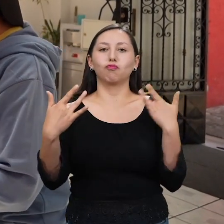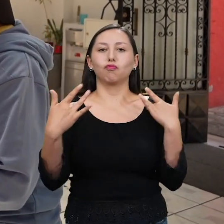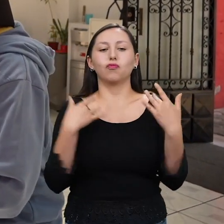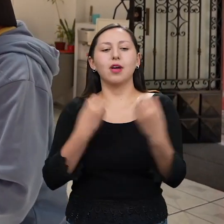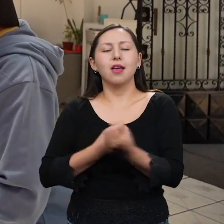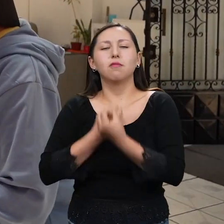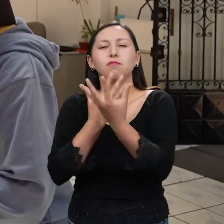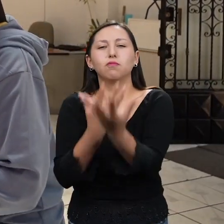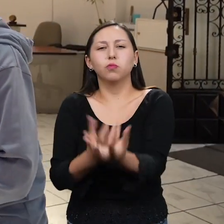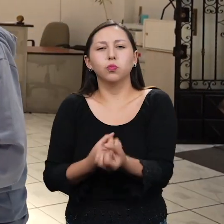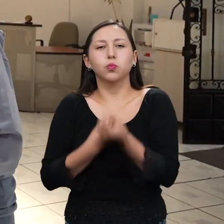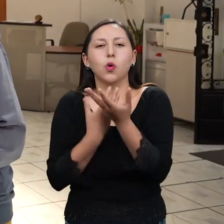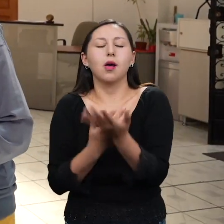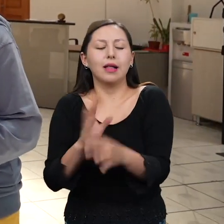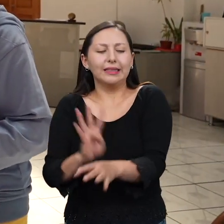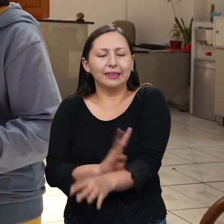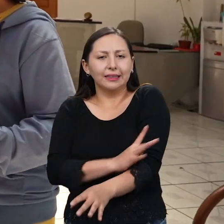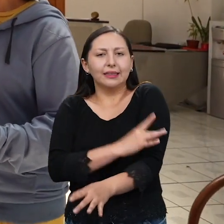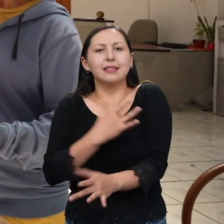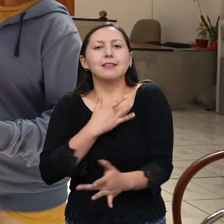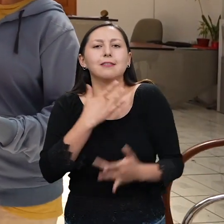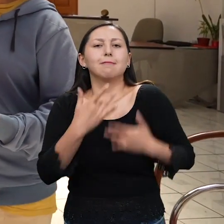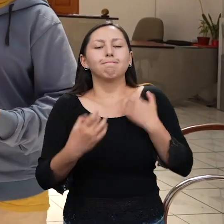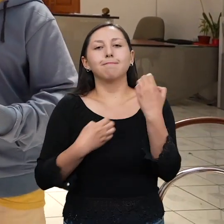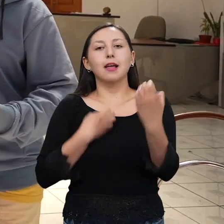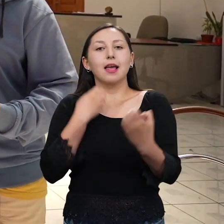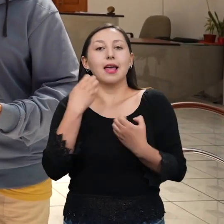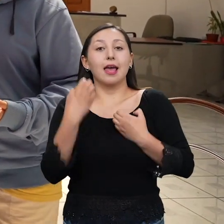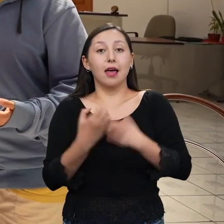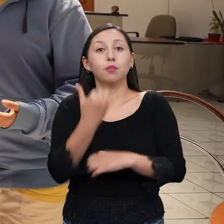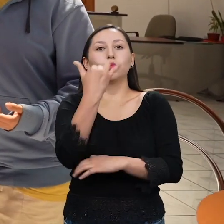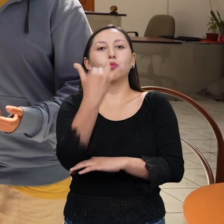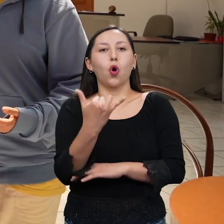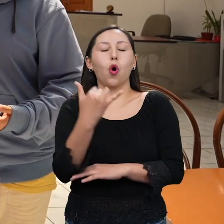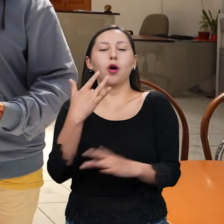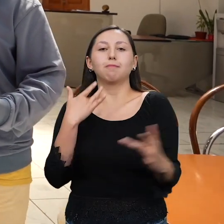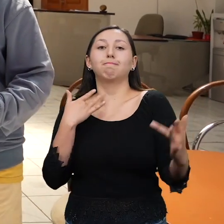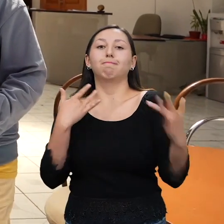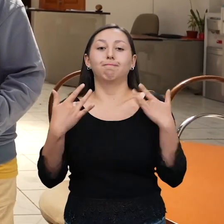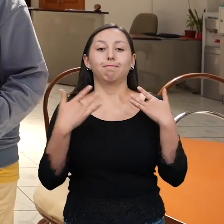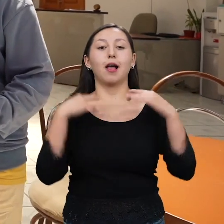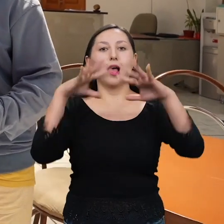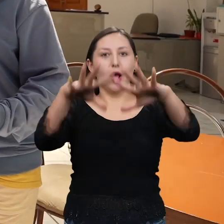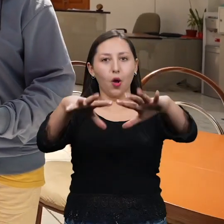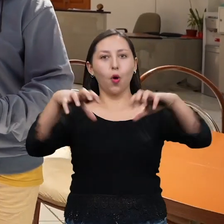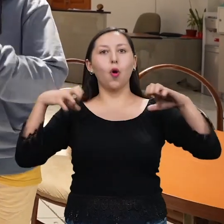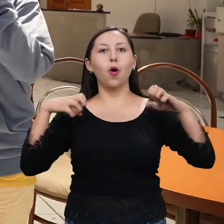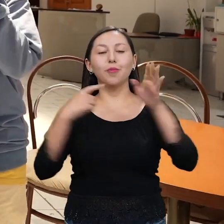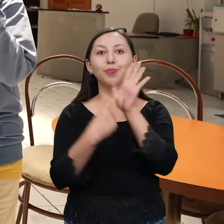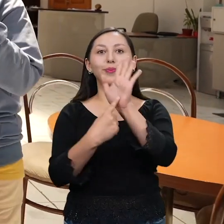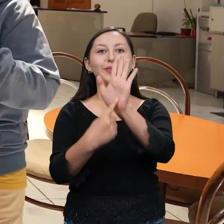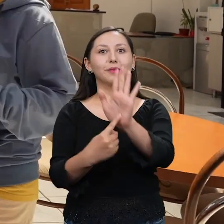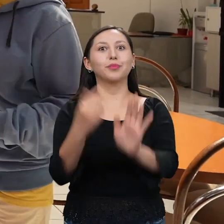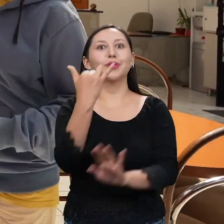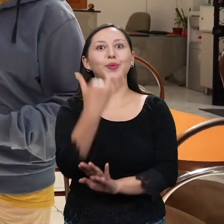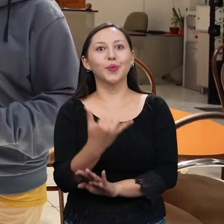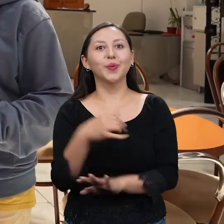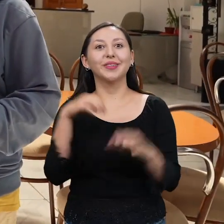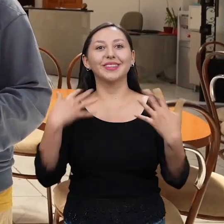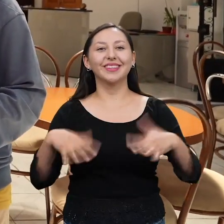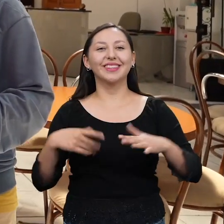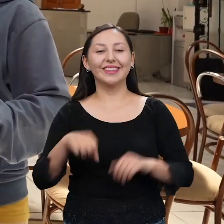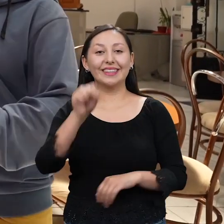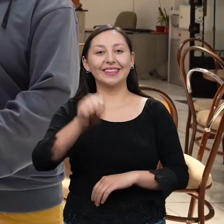puedo ver! Claro, justo hoy vamos a presentar la obra La Consagración de la Primavera. El coreógrafo Jorge El Colea lo veremos aquí en el Teatro de la